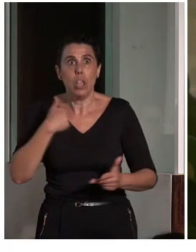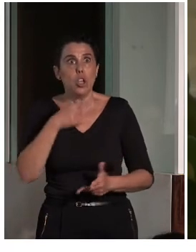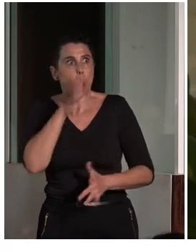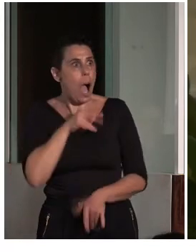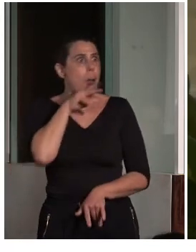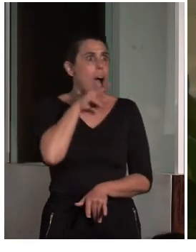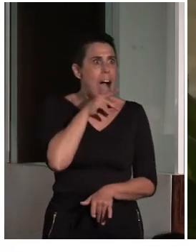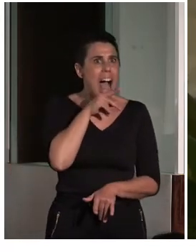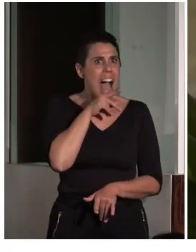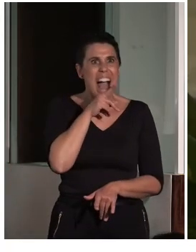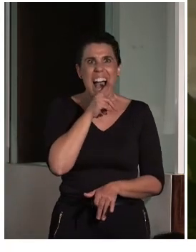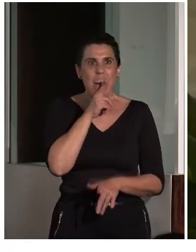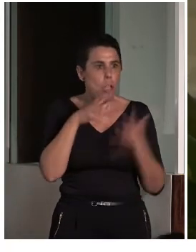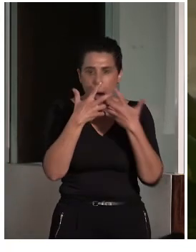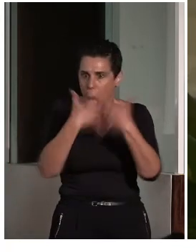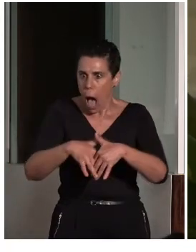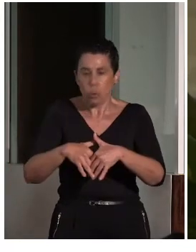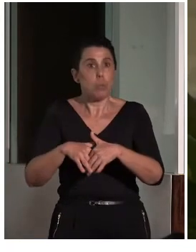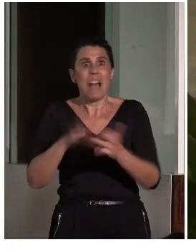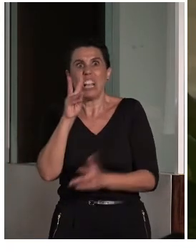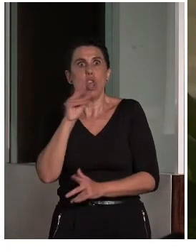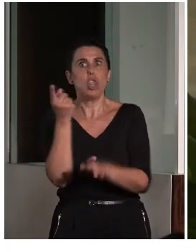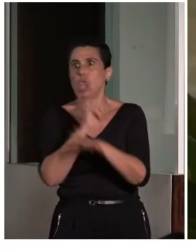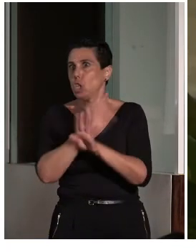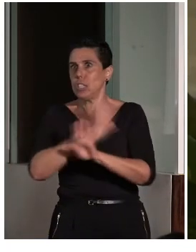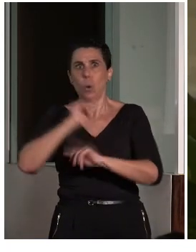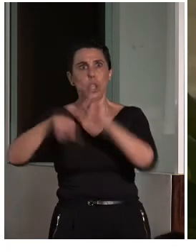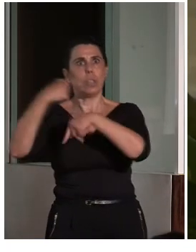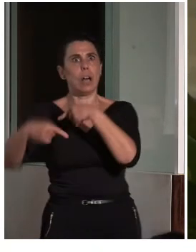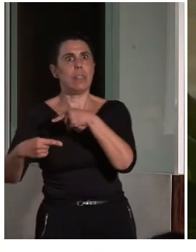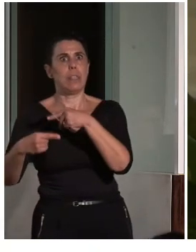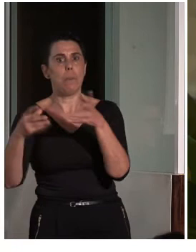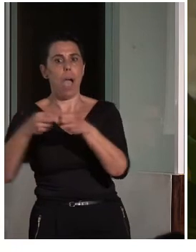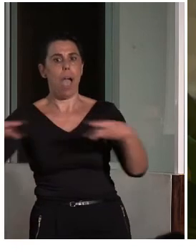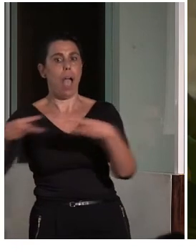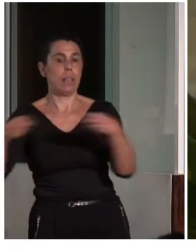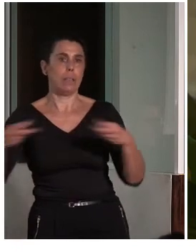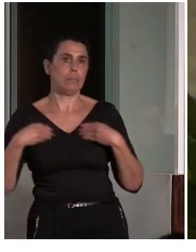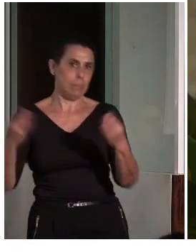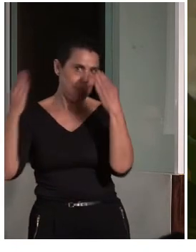está transcribiendo con dos segundos de desfase, lo cual es óptimo, ¿no? Y es para felicitarlo, ¿no?